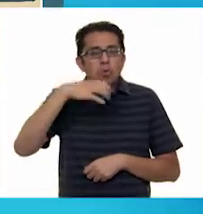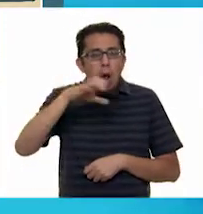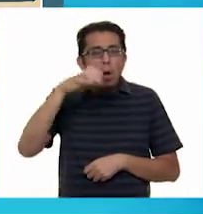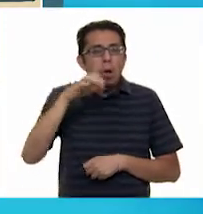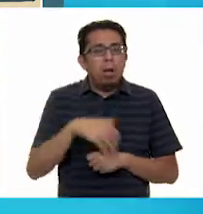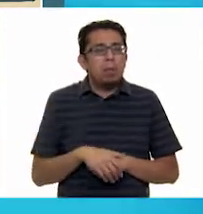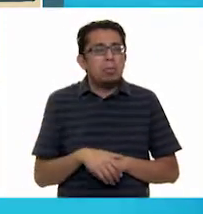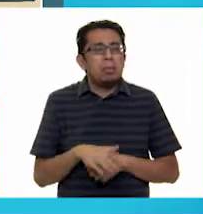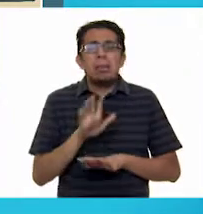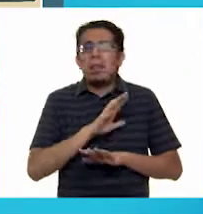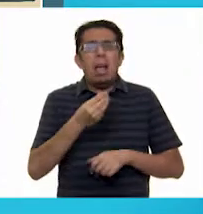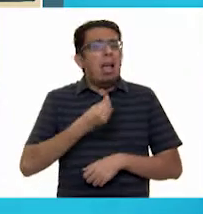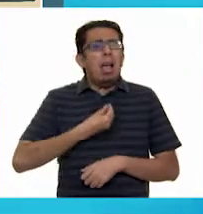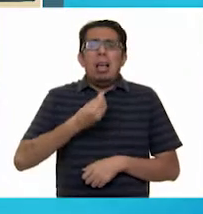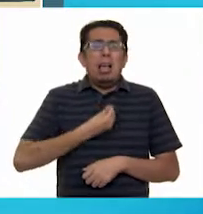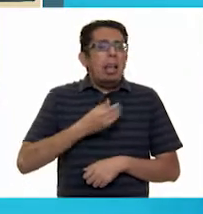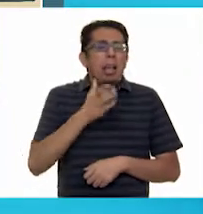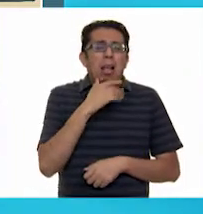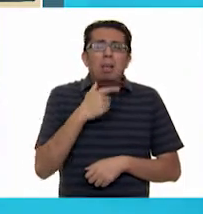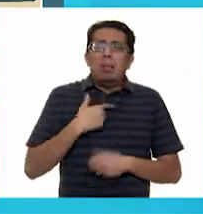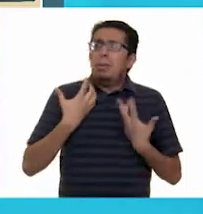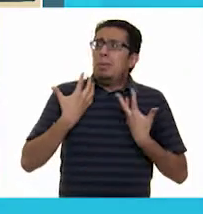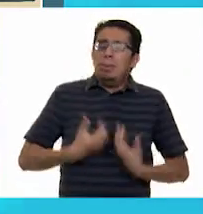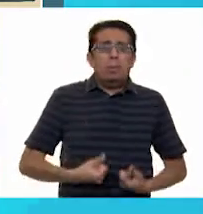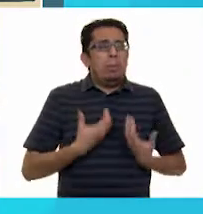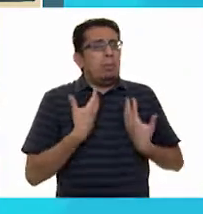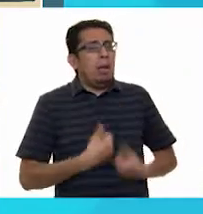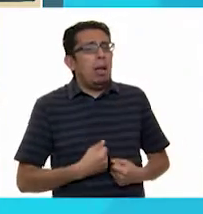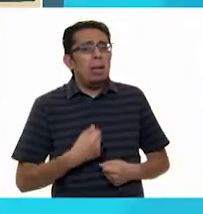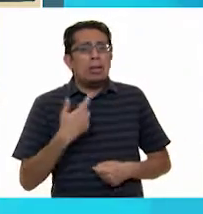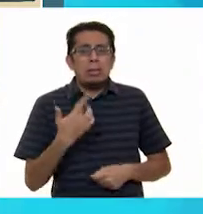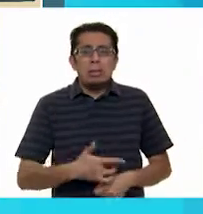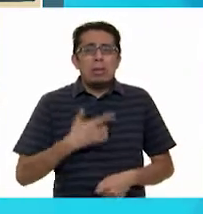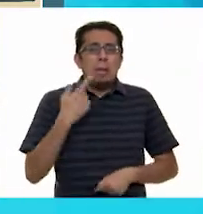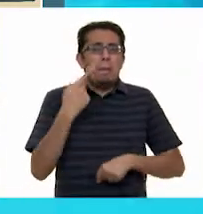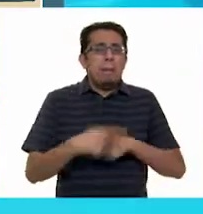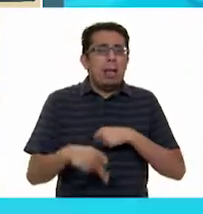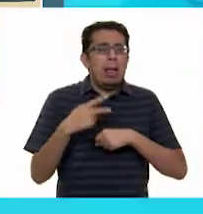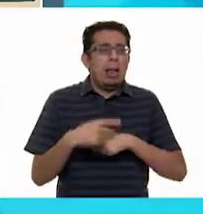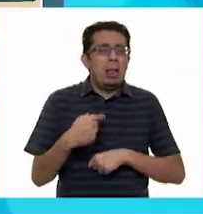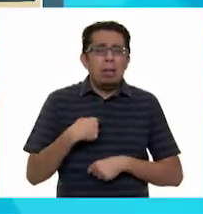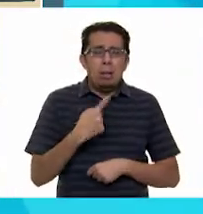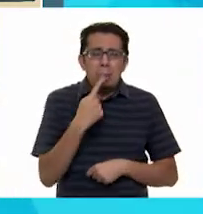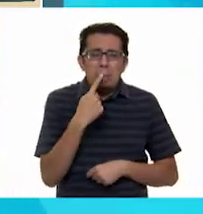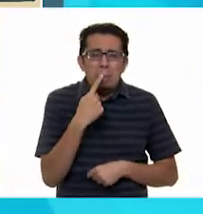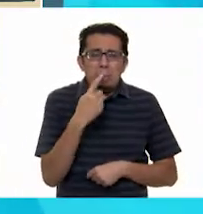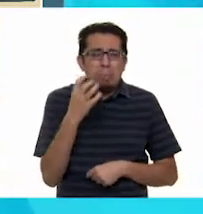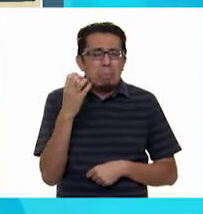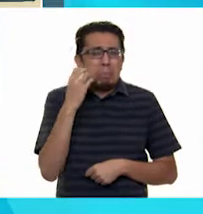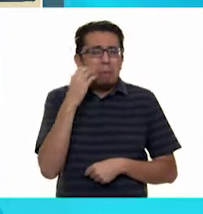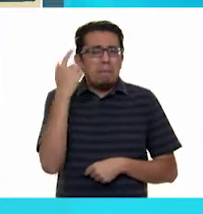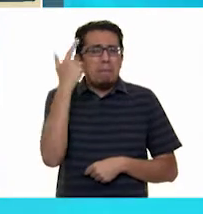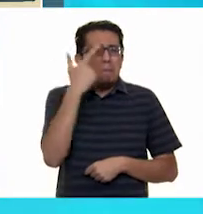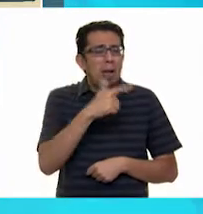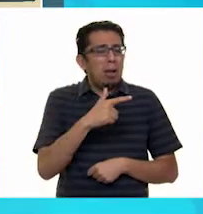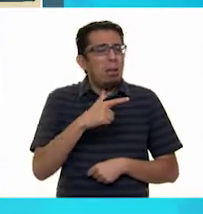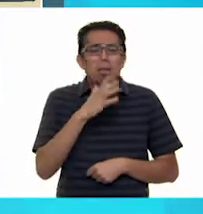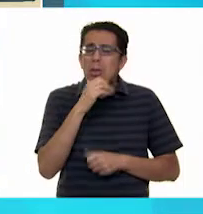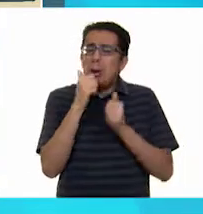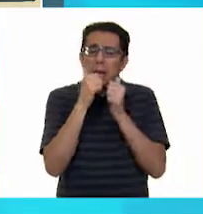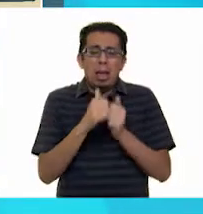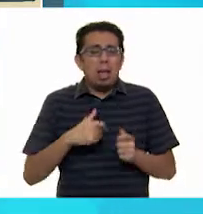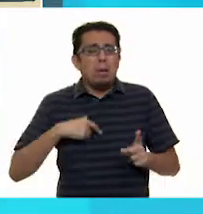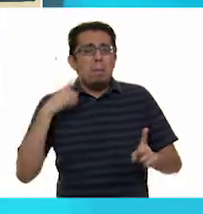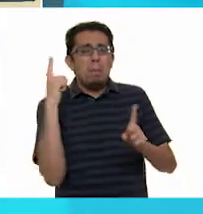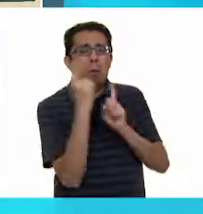puedo más. Con tanto espanto, todo me huele a peligro. Y tengo un sabor amargo. No puedo quedarme. Me